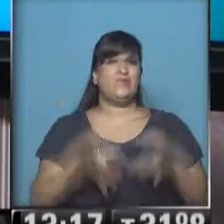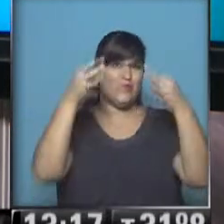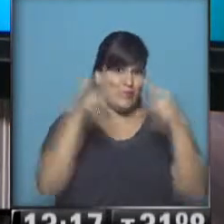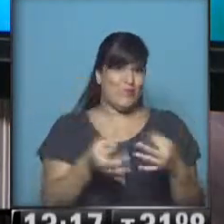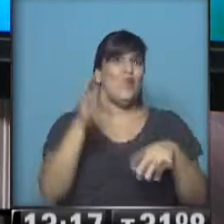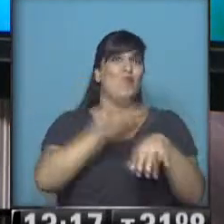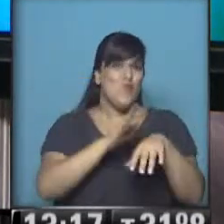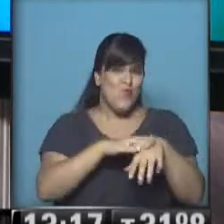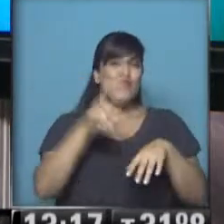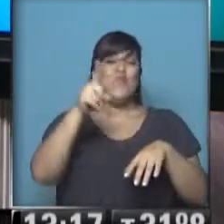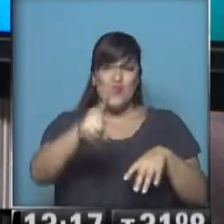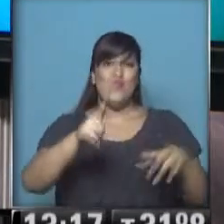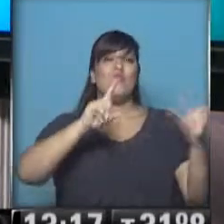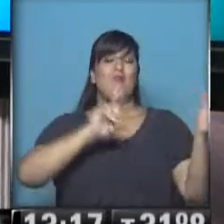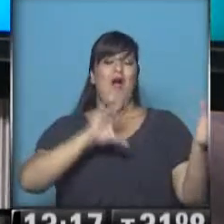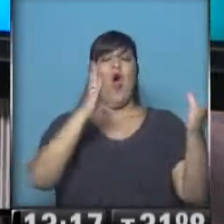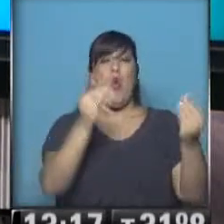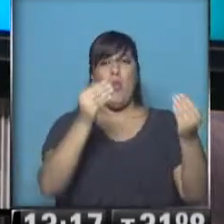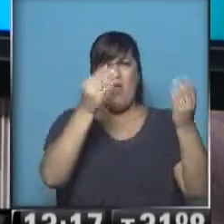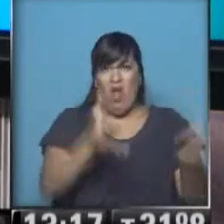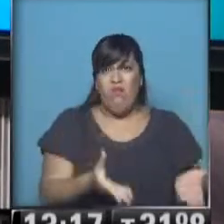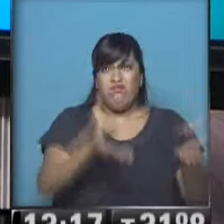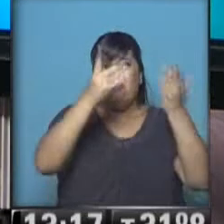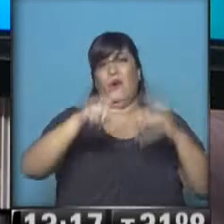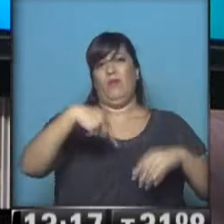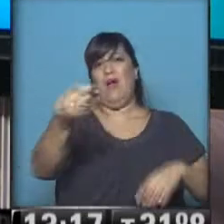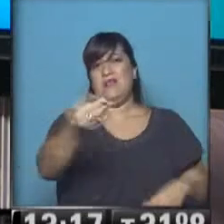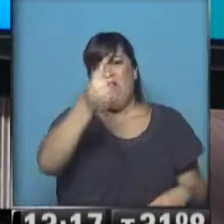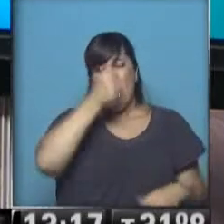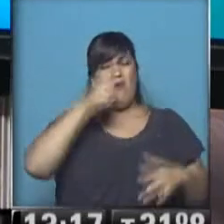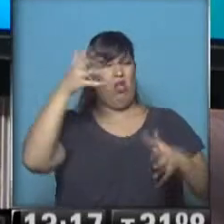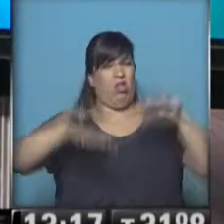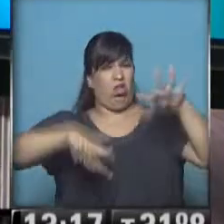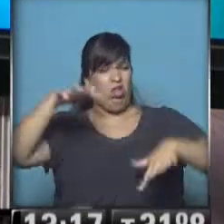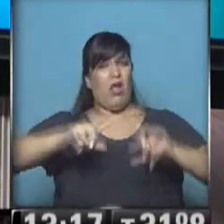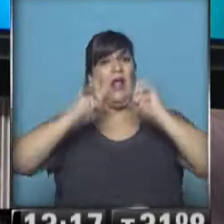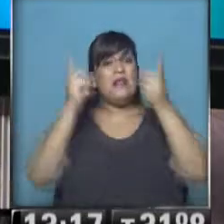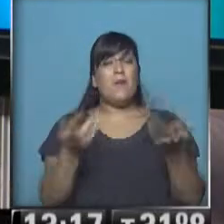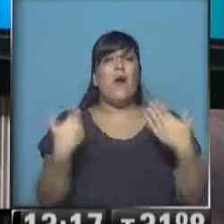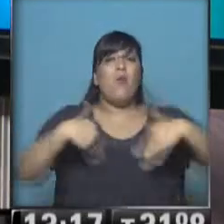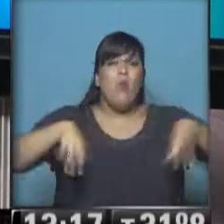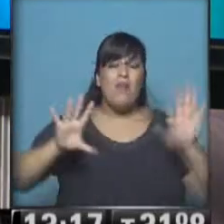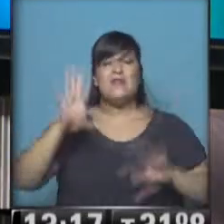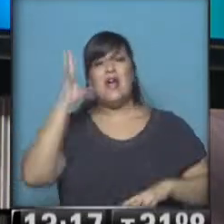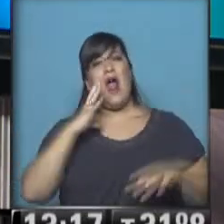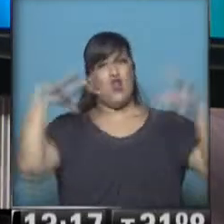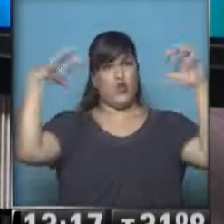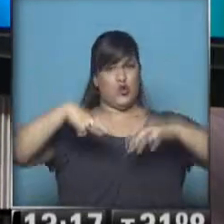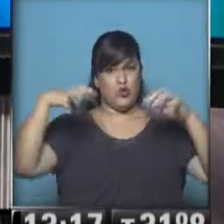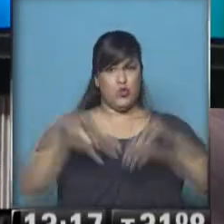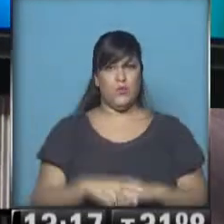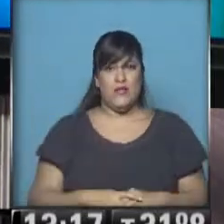debido al aumento de esta humedad, va a aumentar la nubosidad. Y con ella, lógicamente, la probabilidad de algunas lluvias,